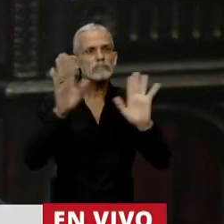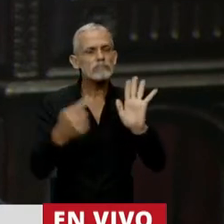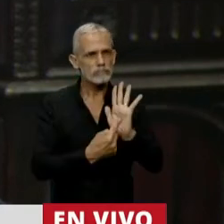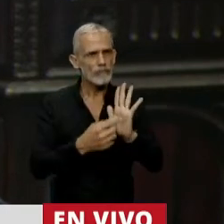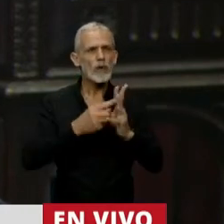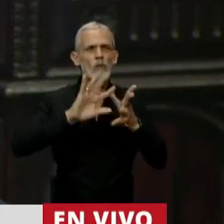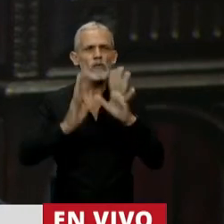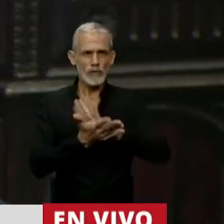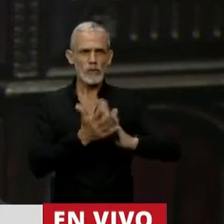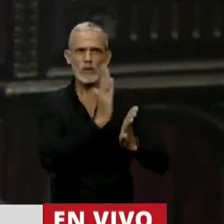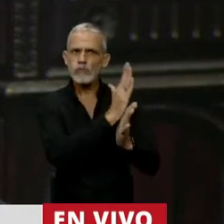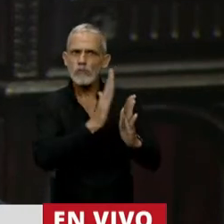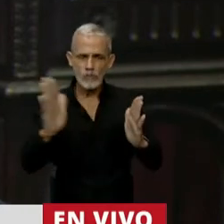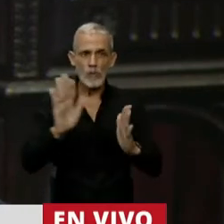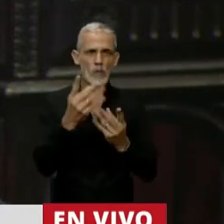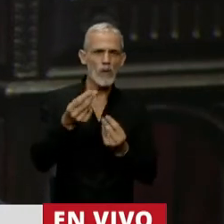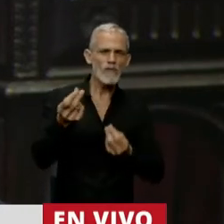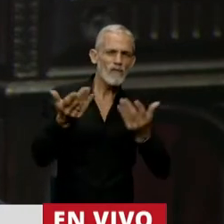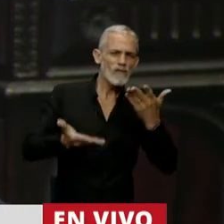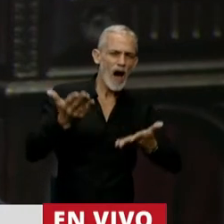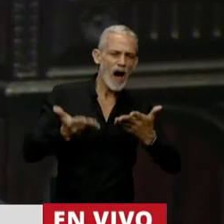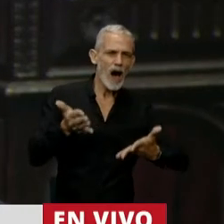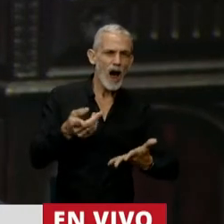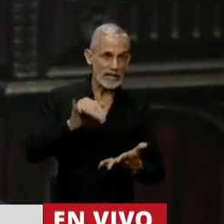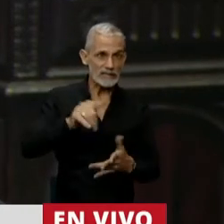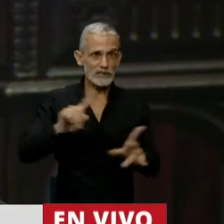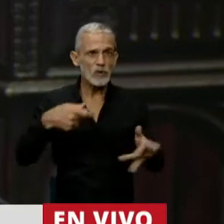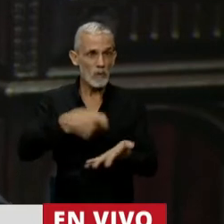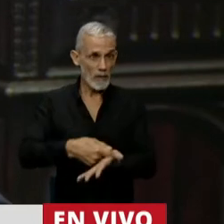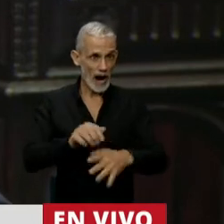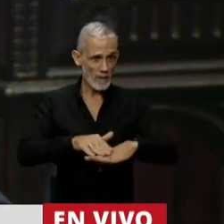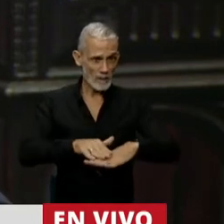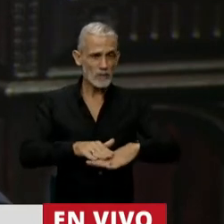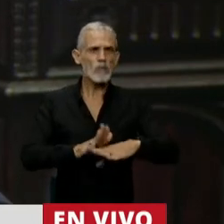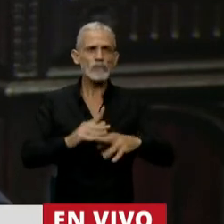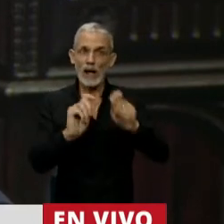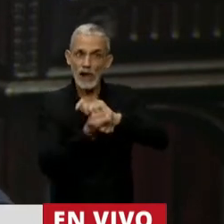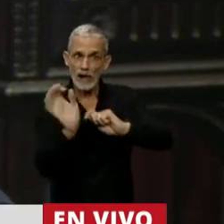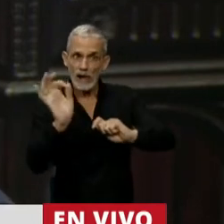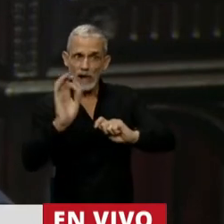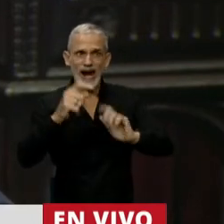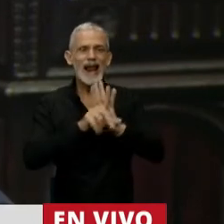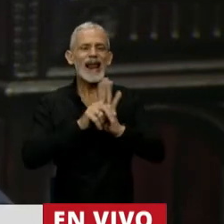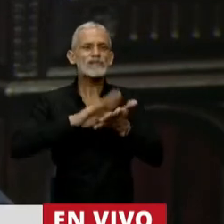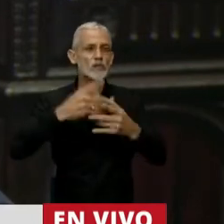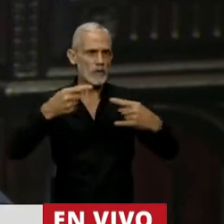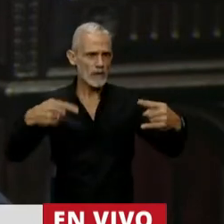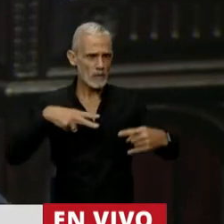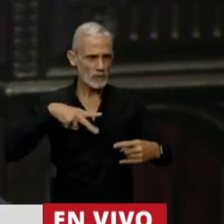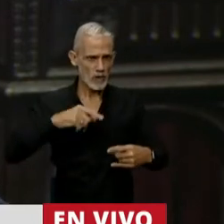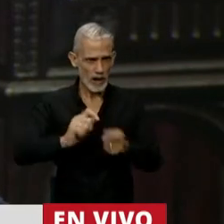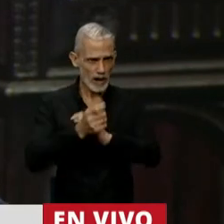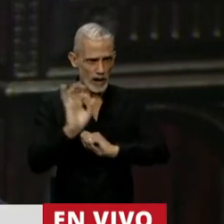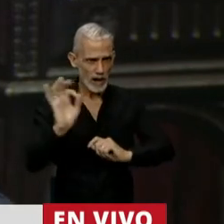cuál es la metodología para hacer esa evaluación. Y acá no estamos modificando la Ley de Bienes Personales,